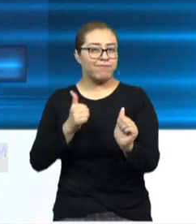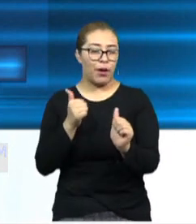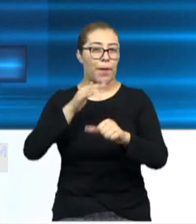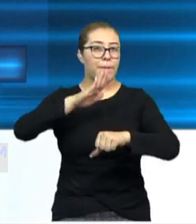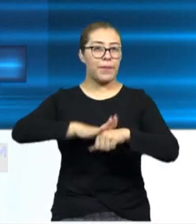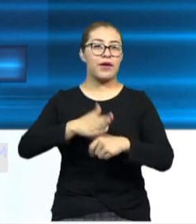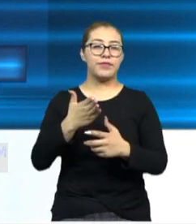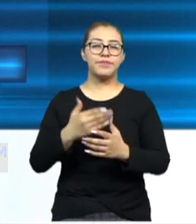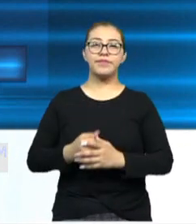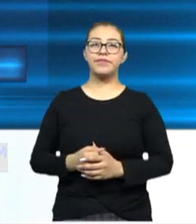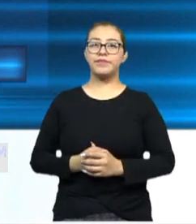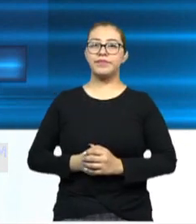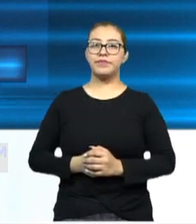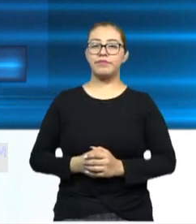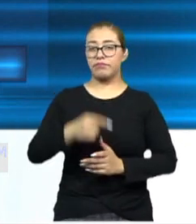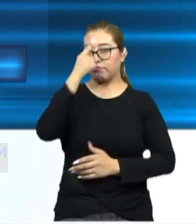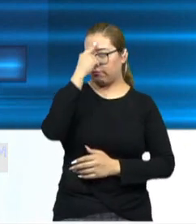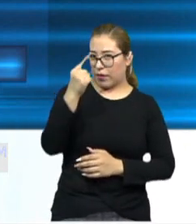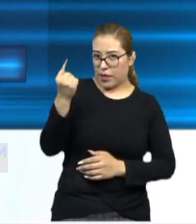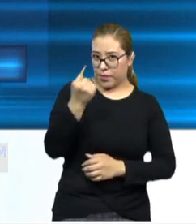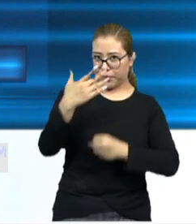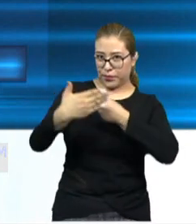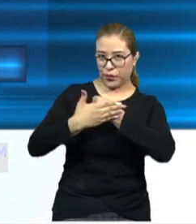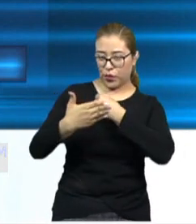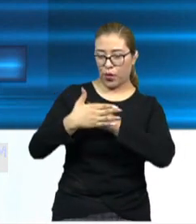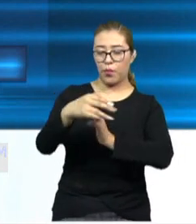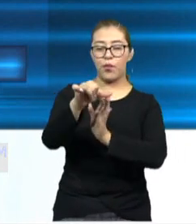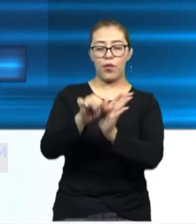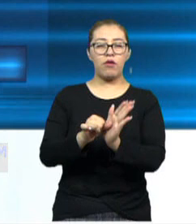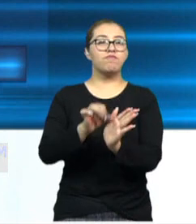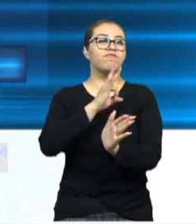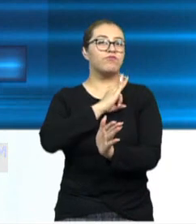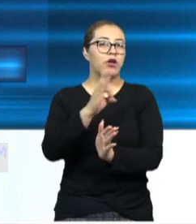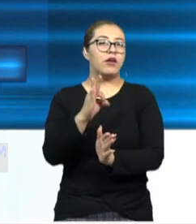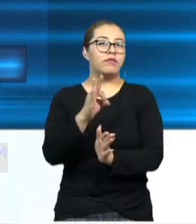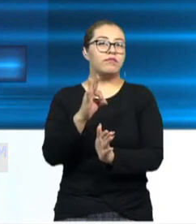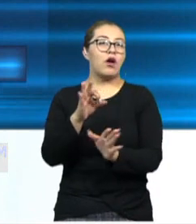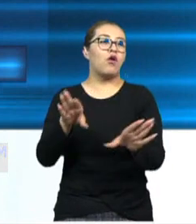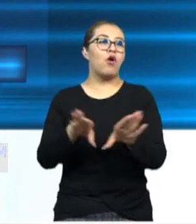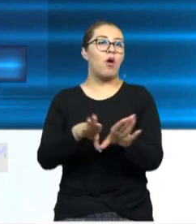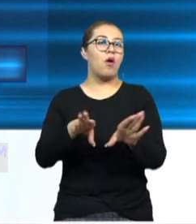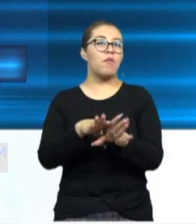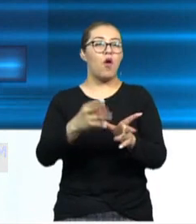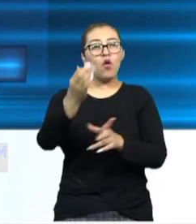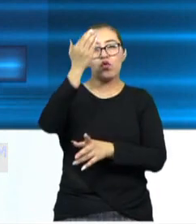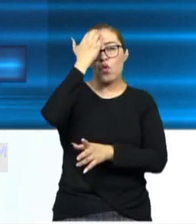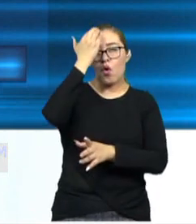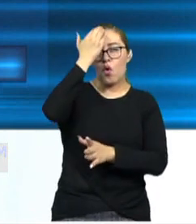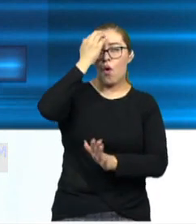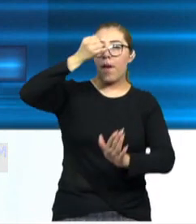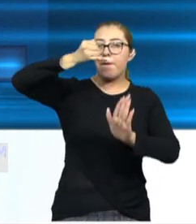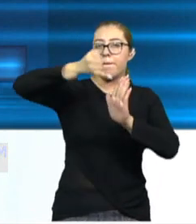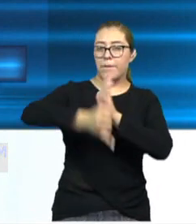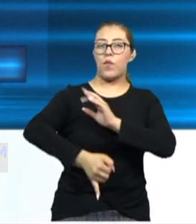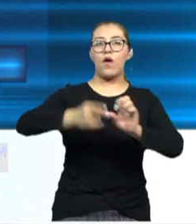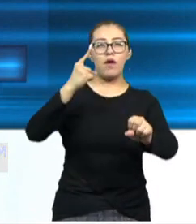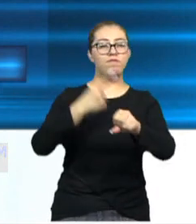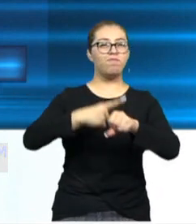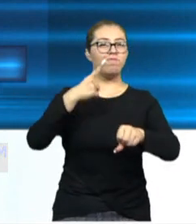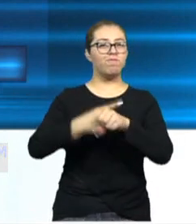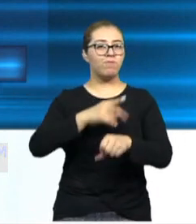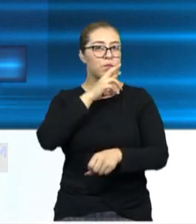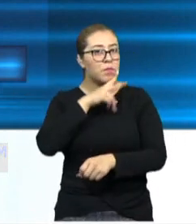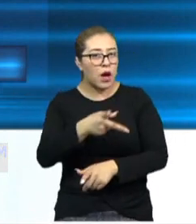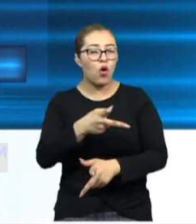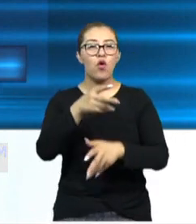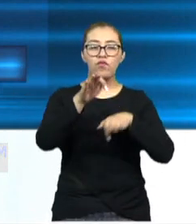esperando que en los próximos meses se pueda contar con mejor conocimiento de la enfermedad, mejores